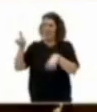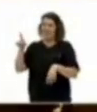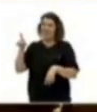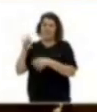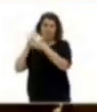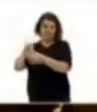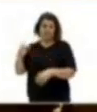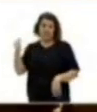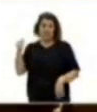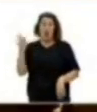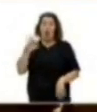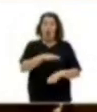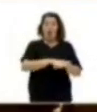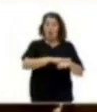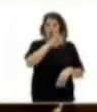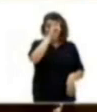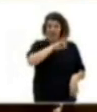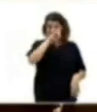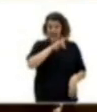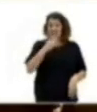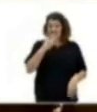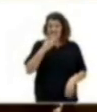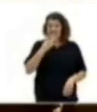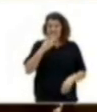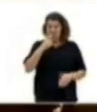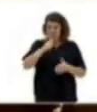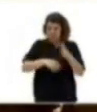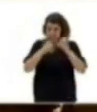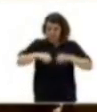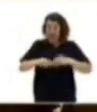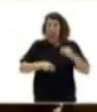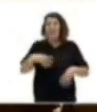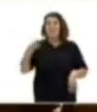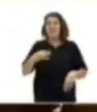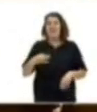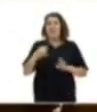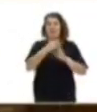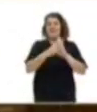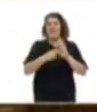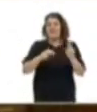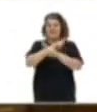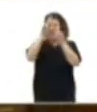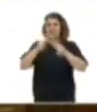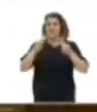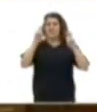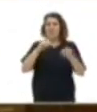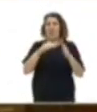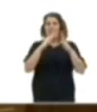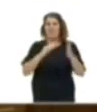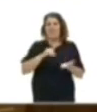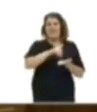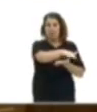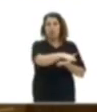Gobierno de Canarias, deberán comprometerse a cumplir los estándares internacionales en materia de desahucios. Queremos frenar los